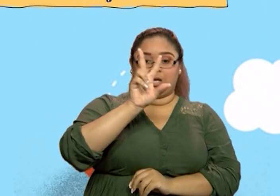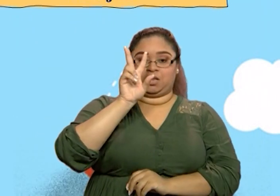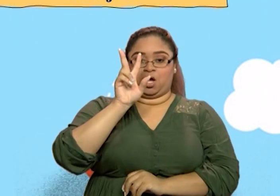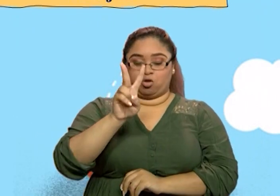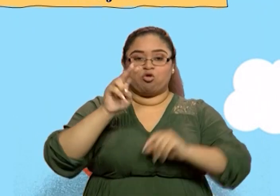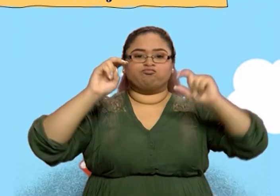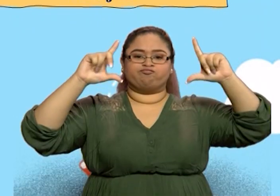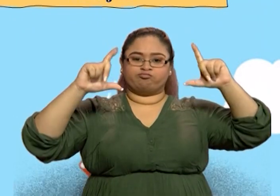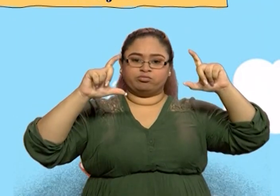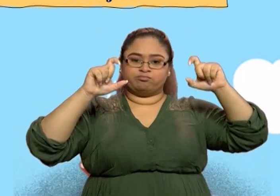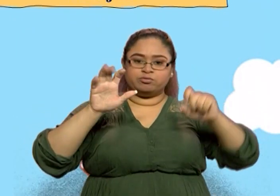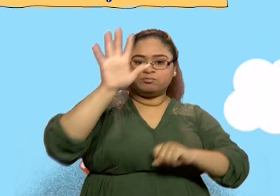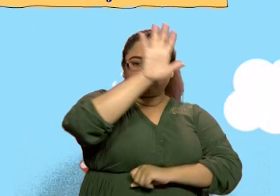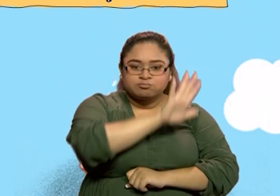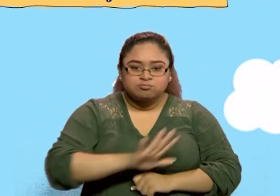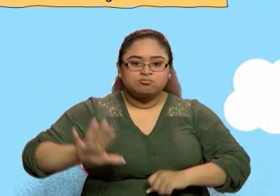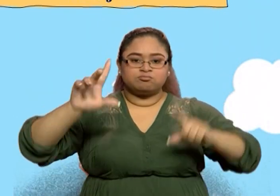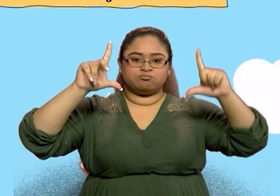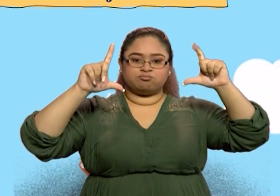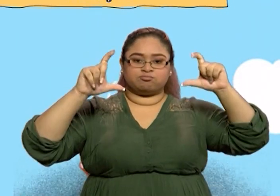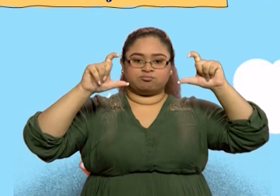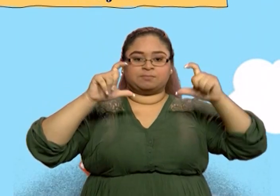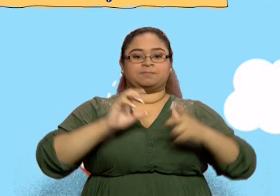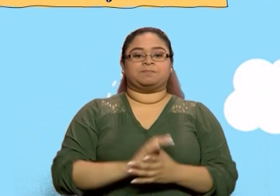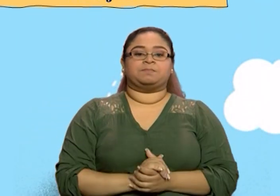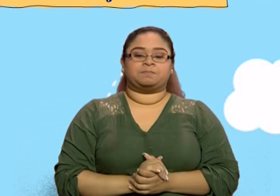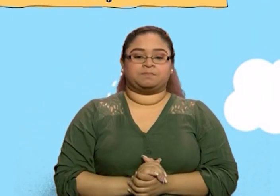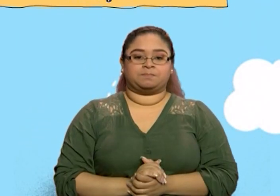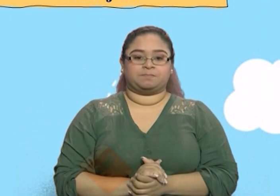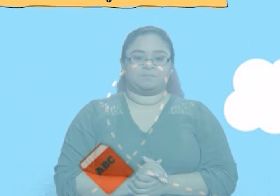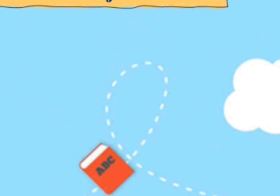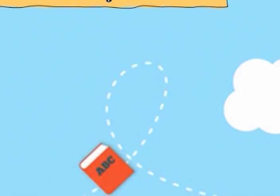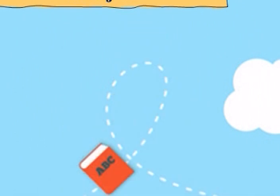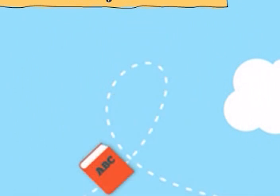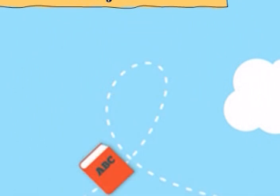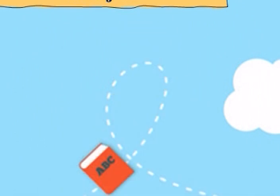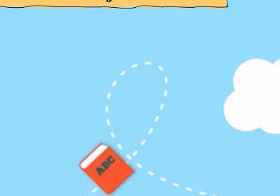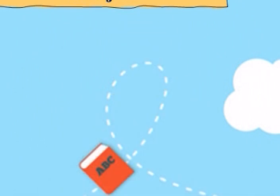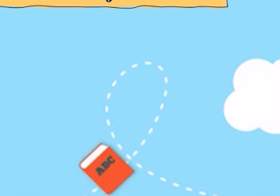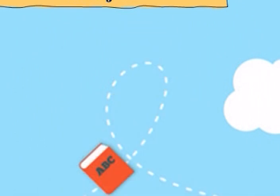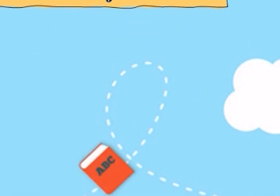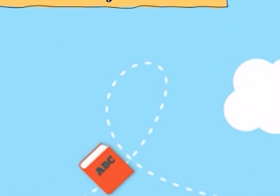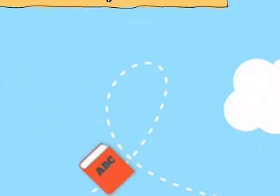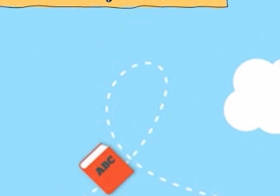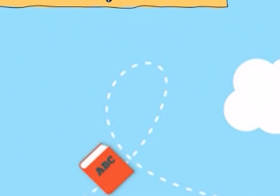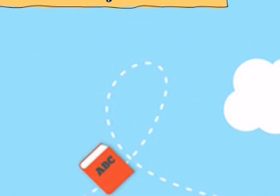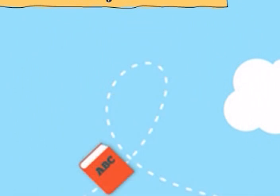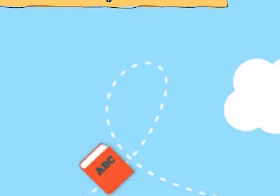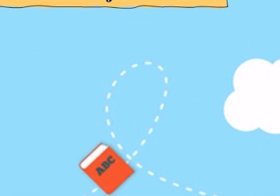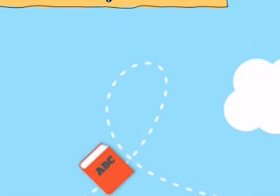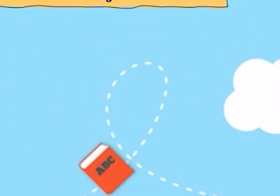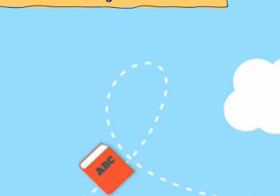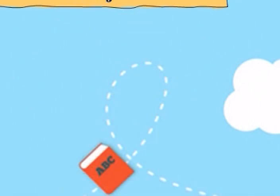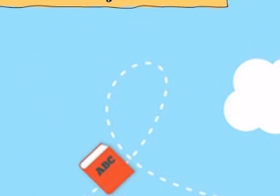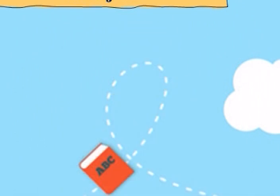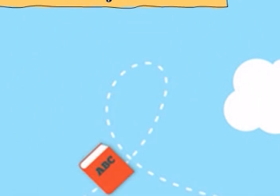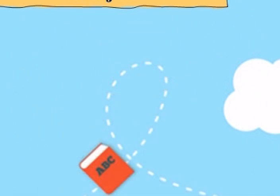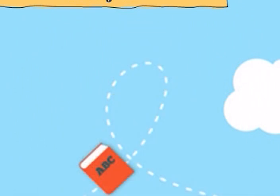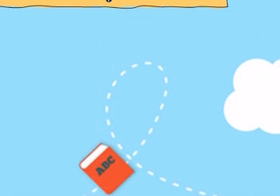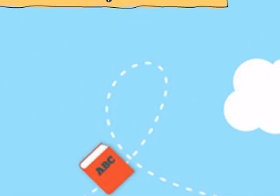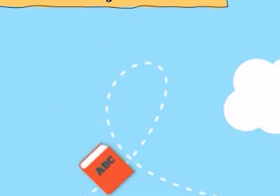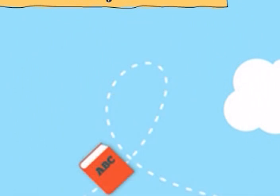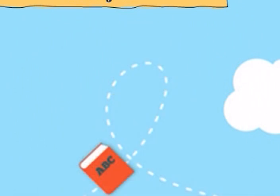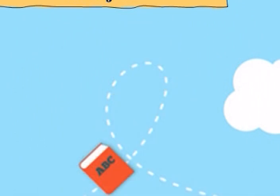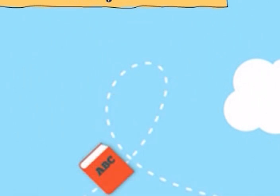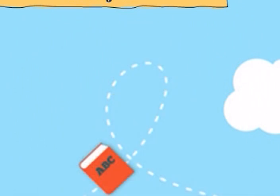captura de pantalla en este momento. Allí vas a encontrar esta actividad donde debes unir los puntos